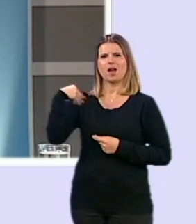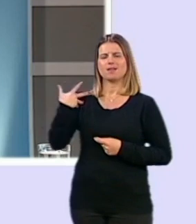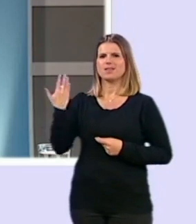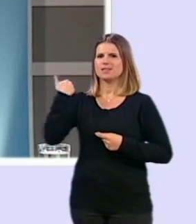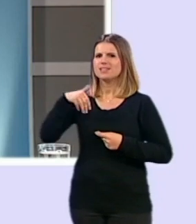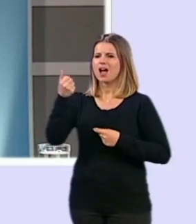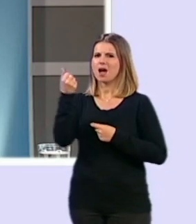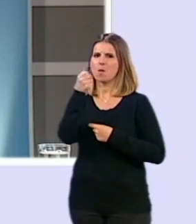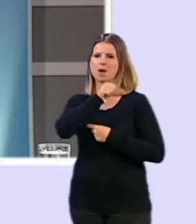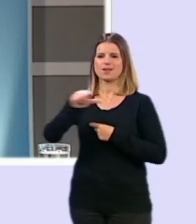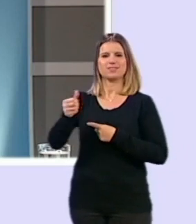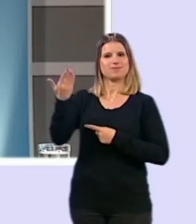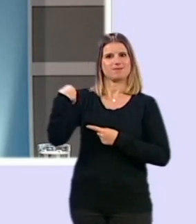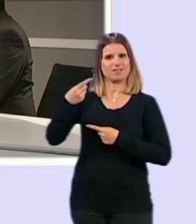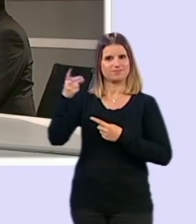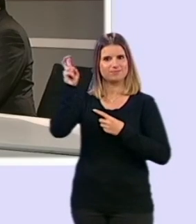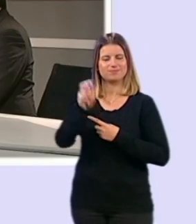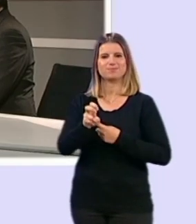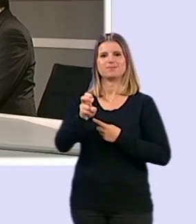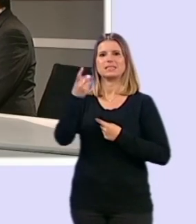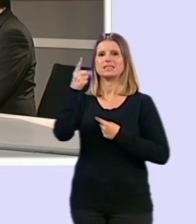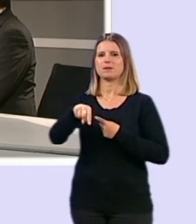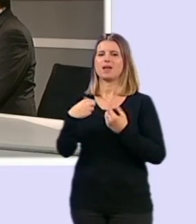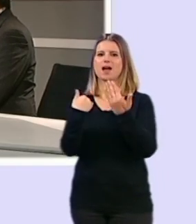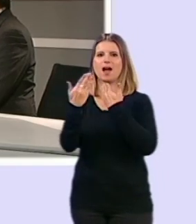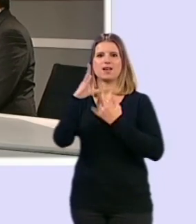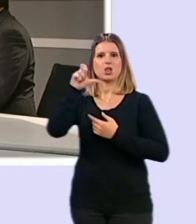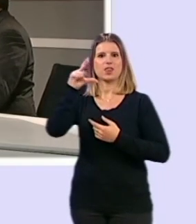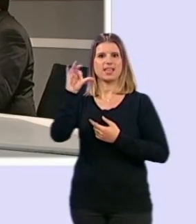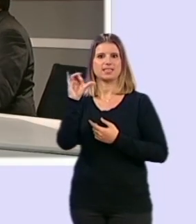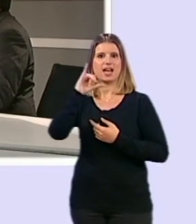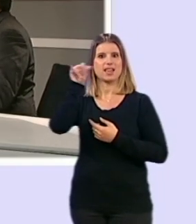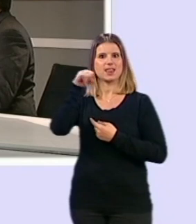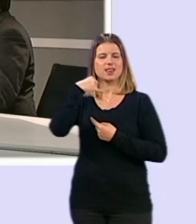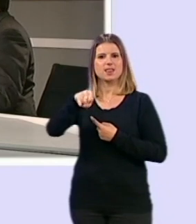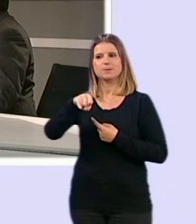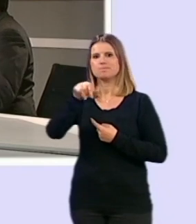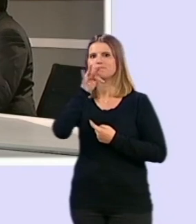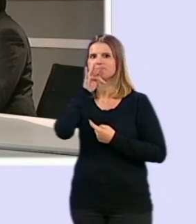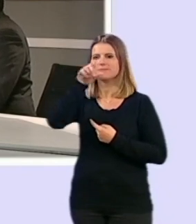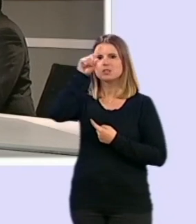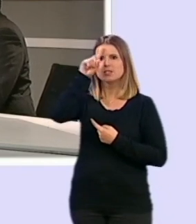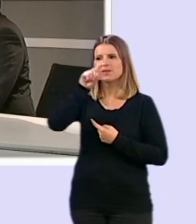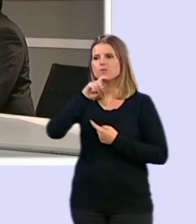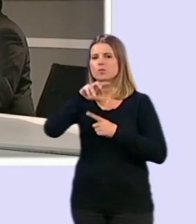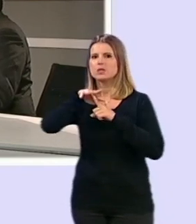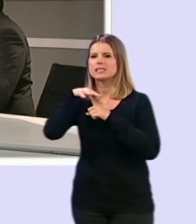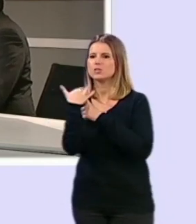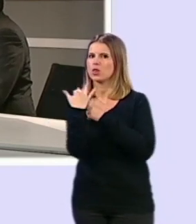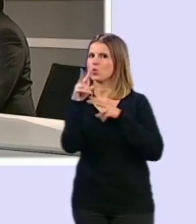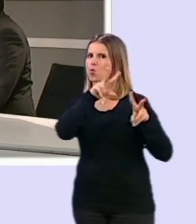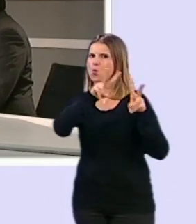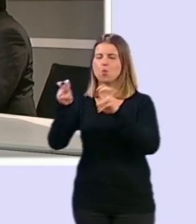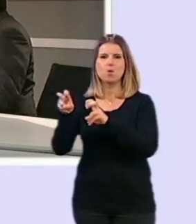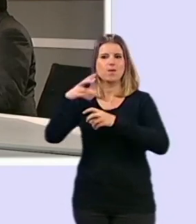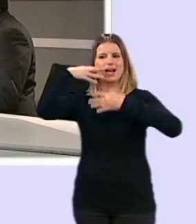unas semanas, lo comentamos también con César Díaz, que todavía no sabíamos cómo manejarnos en esta situación nueva, en esta